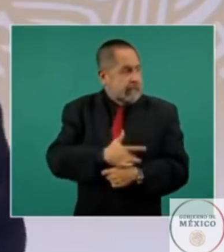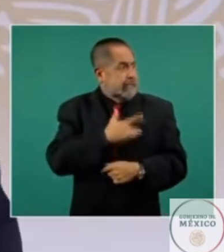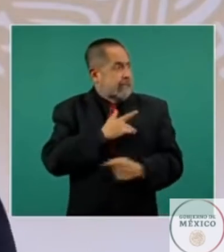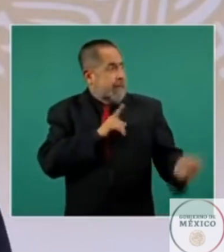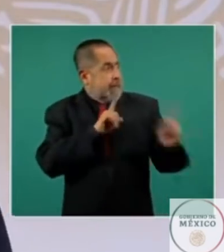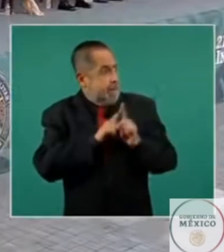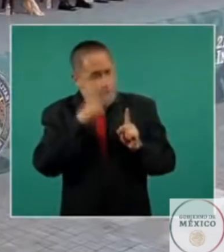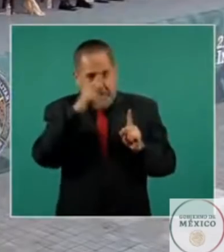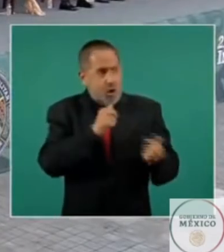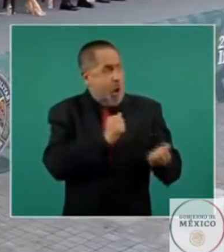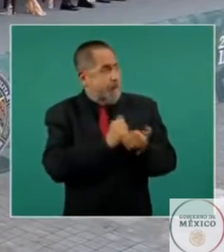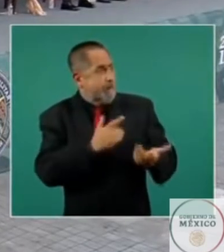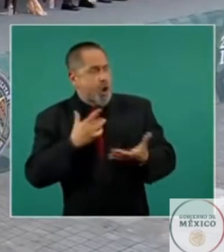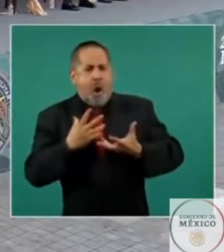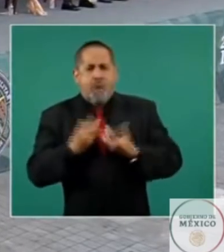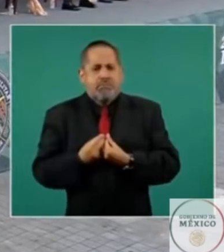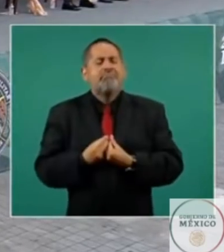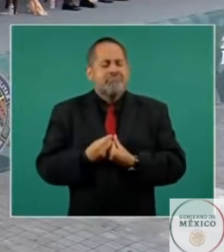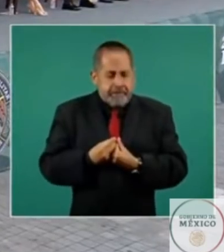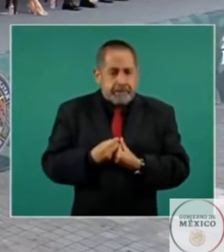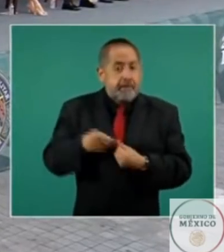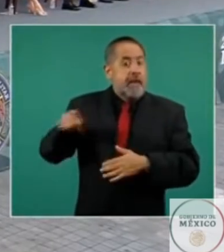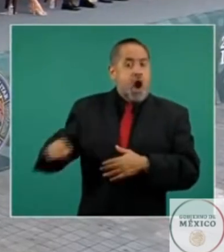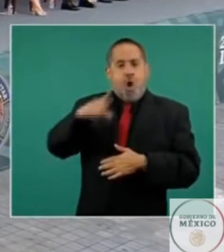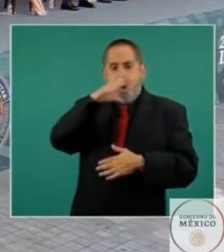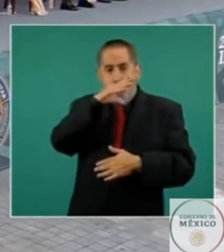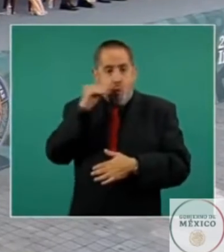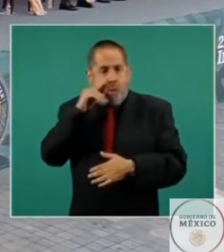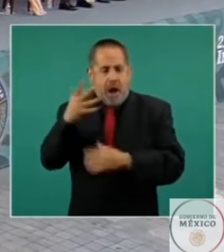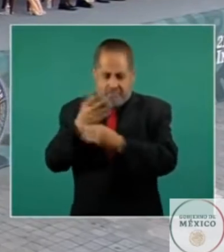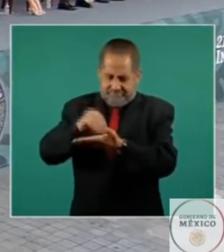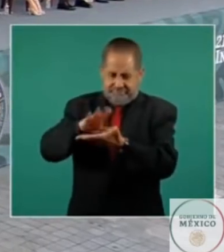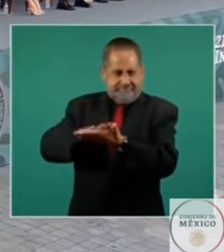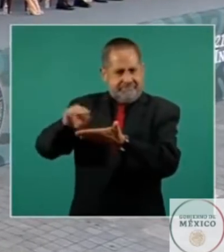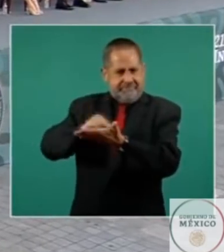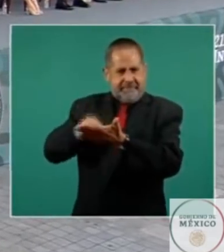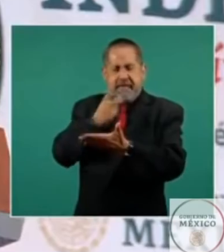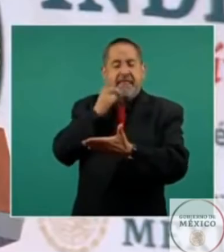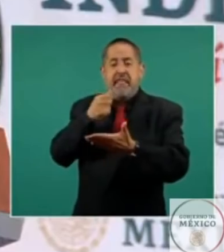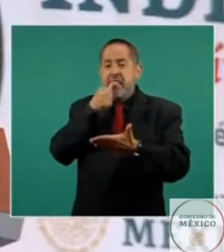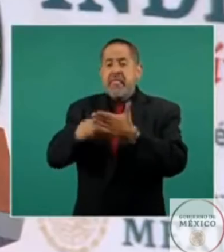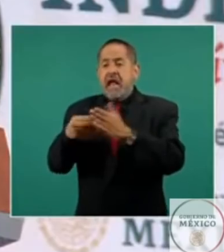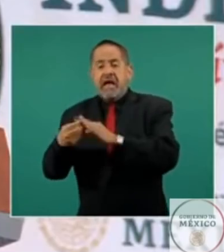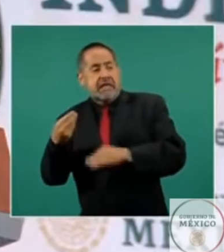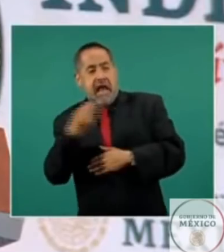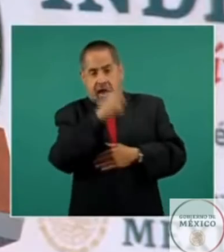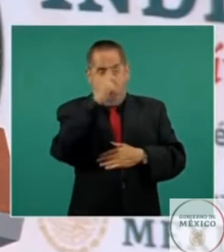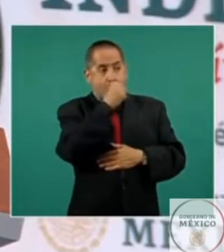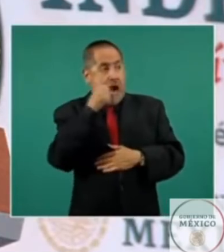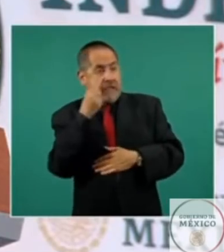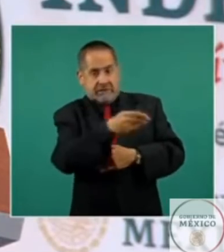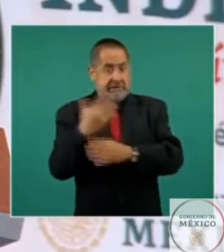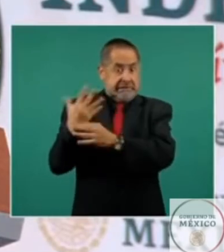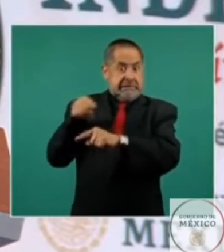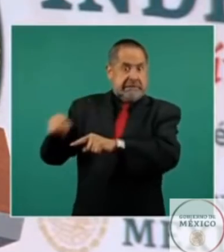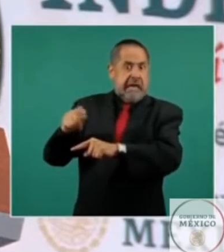Otra vez dejó el padre de la patria cubana constancia de aquella entrega en carta al Benemérito de las Américas. Escribe